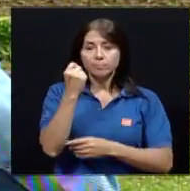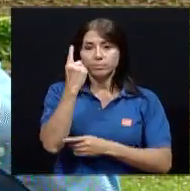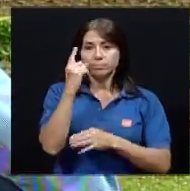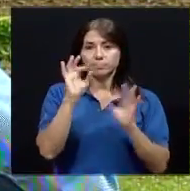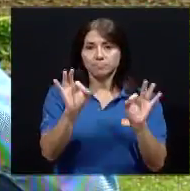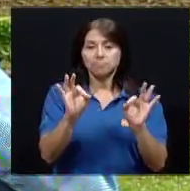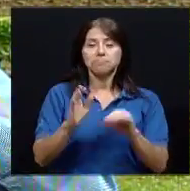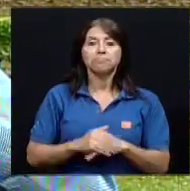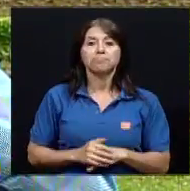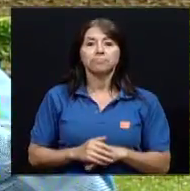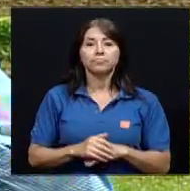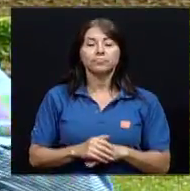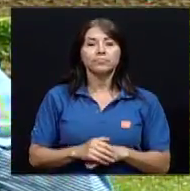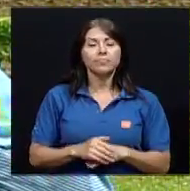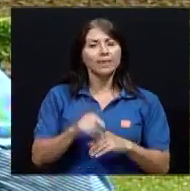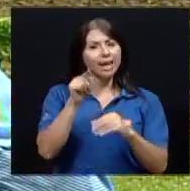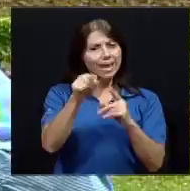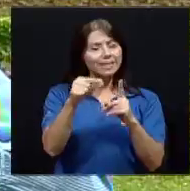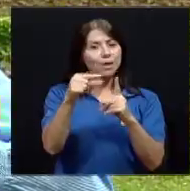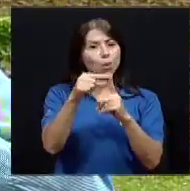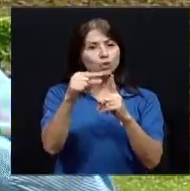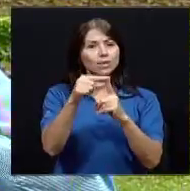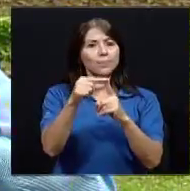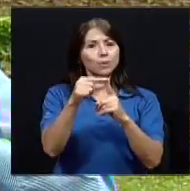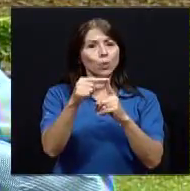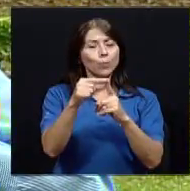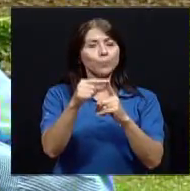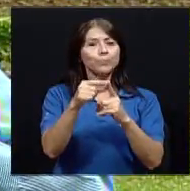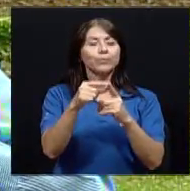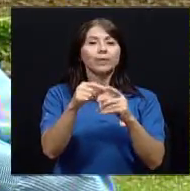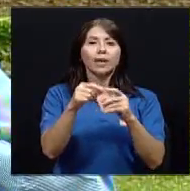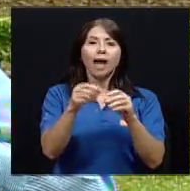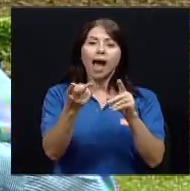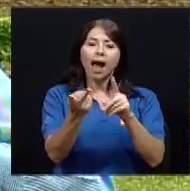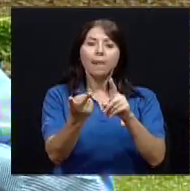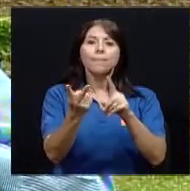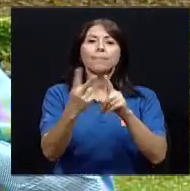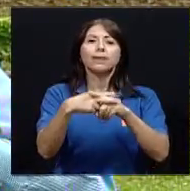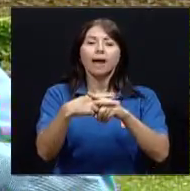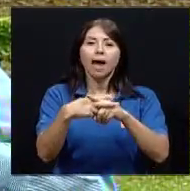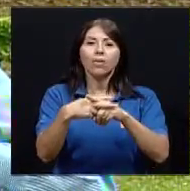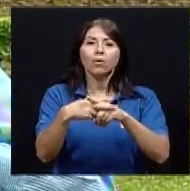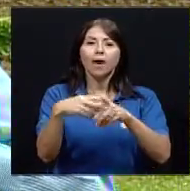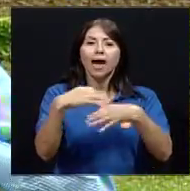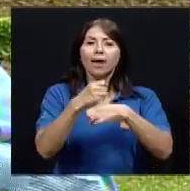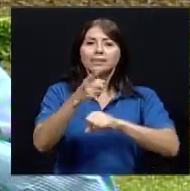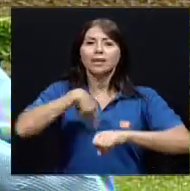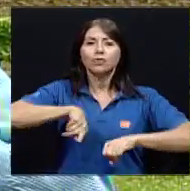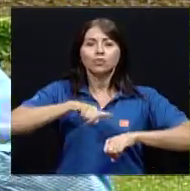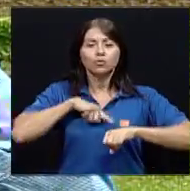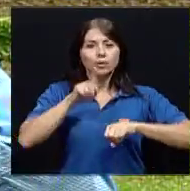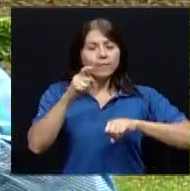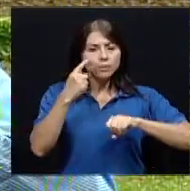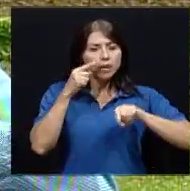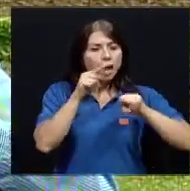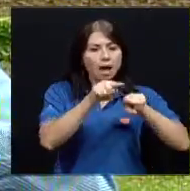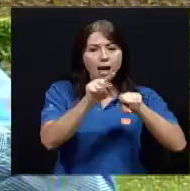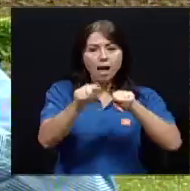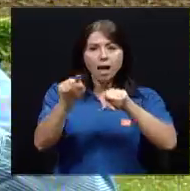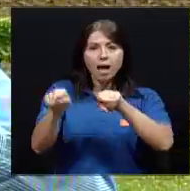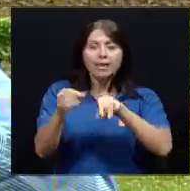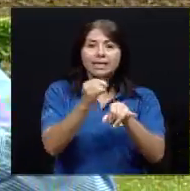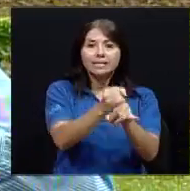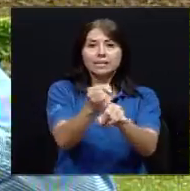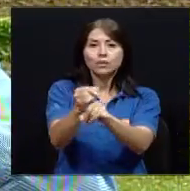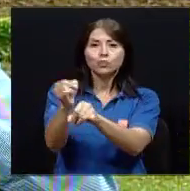Ese concepto aplicado nos lleva a tratar de diferenciar las instituciones que tienen, que forman parte de